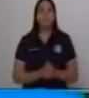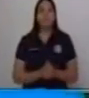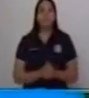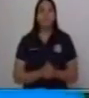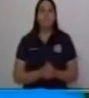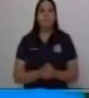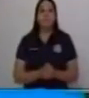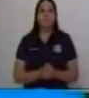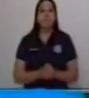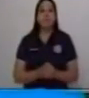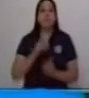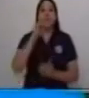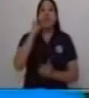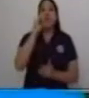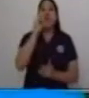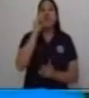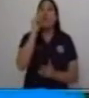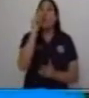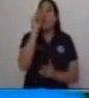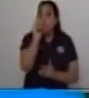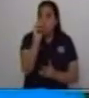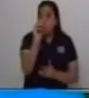cuyo nombre